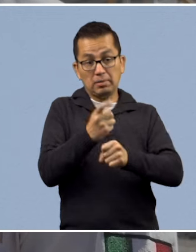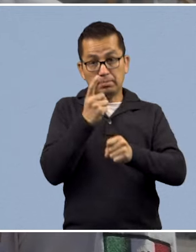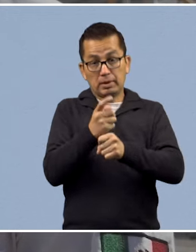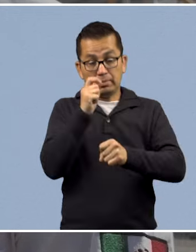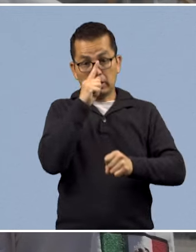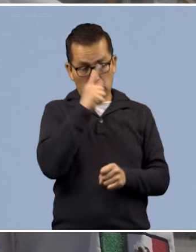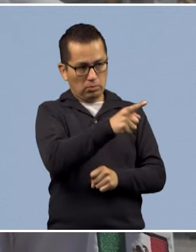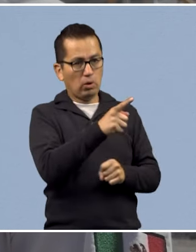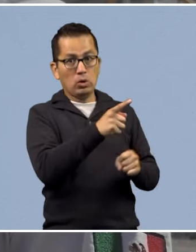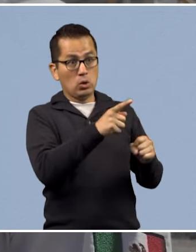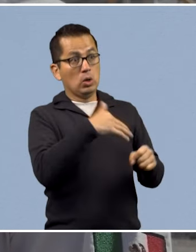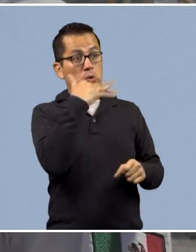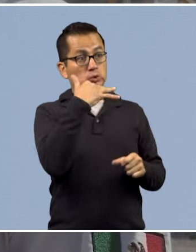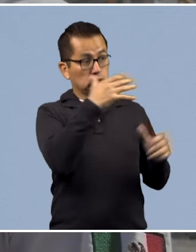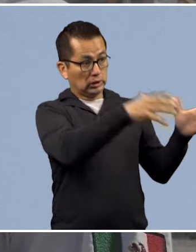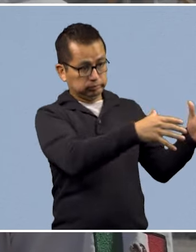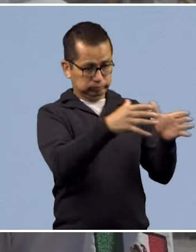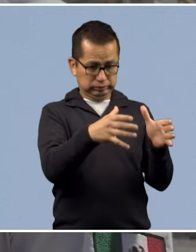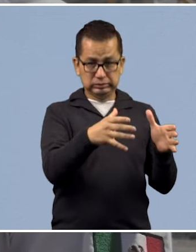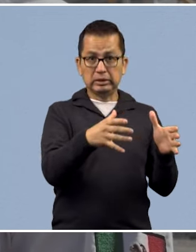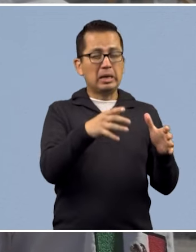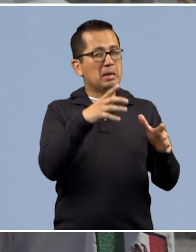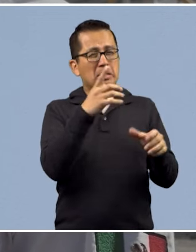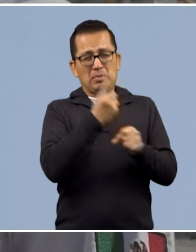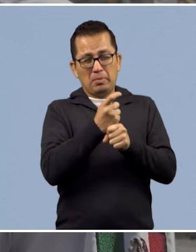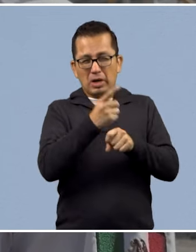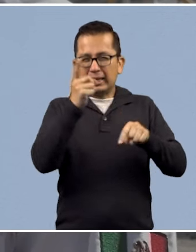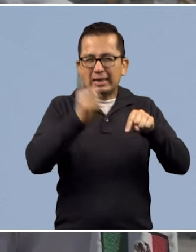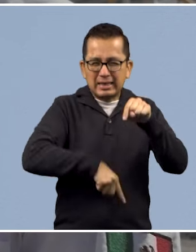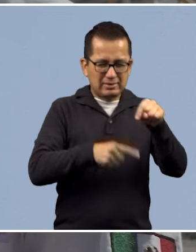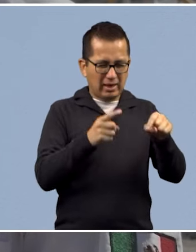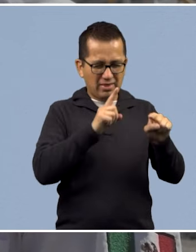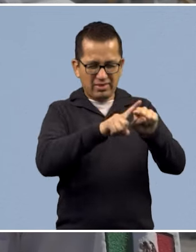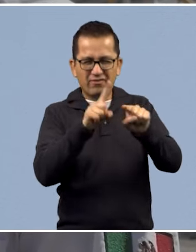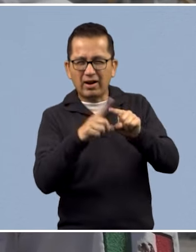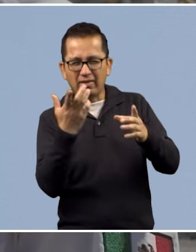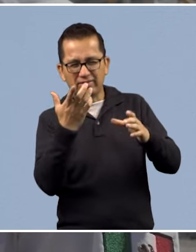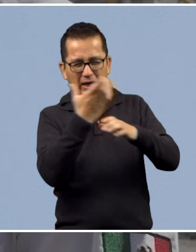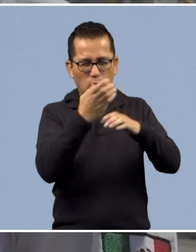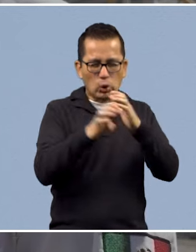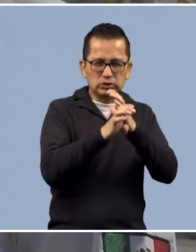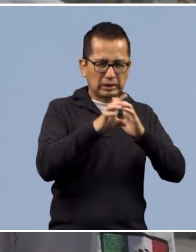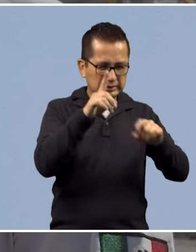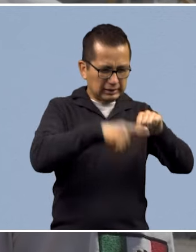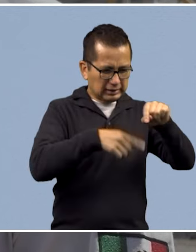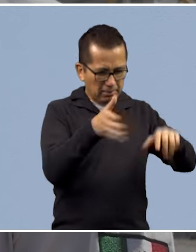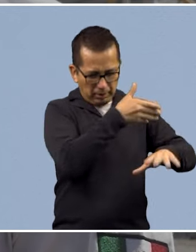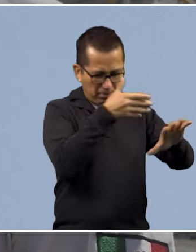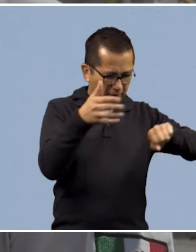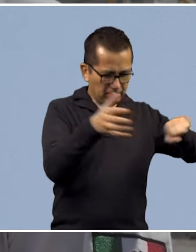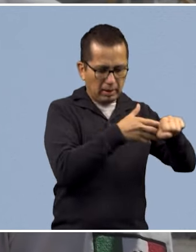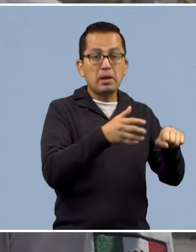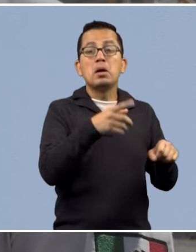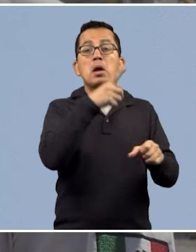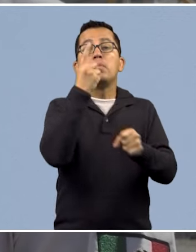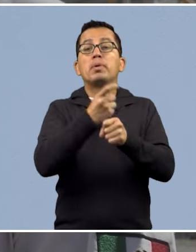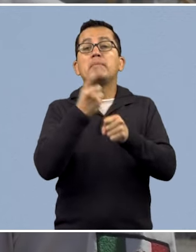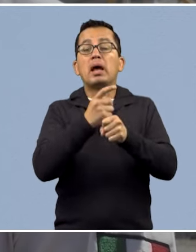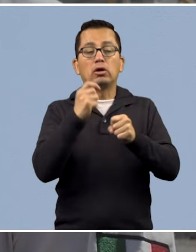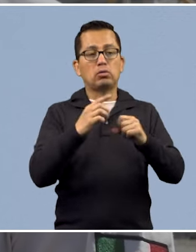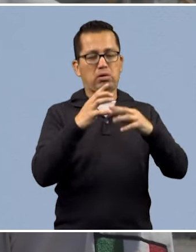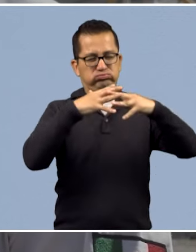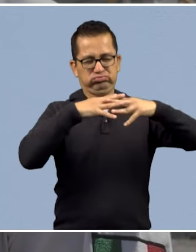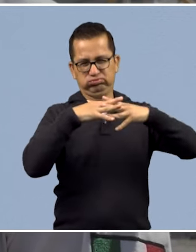se quitan los materiales que pueden generar problemas en las siguientes etapas. Empieza con una criba donde se